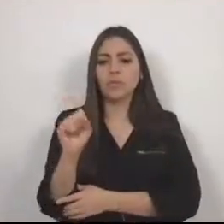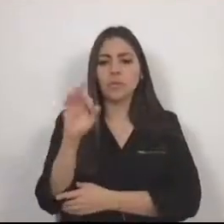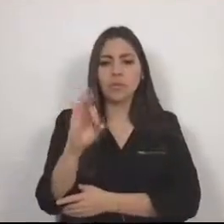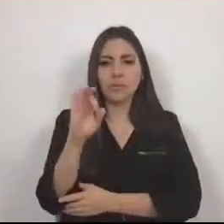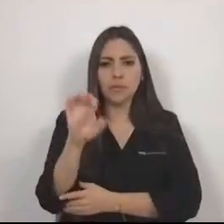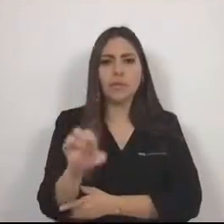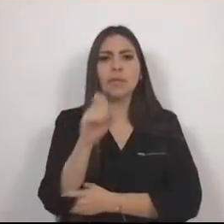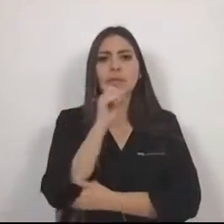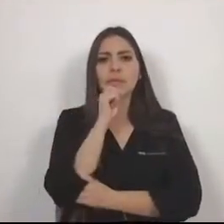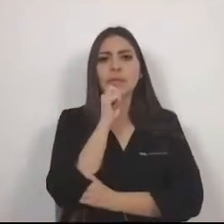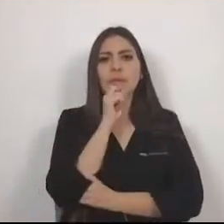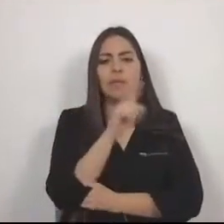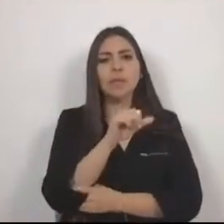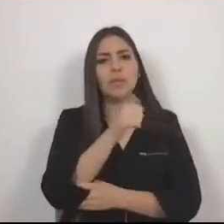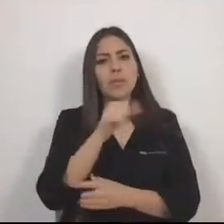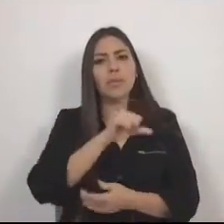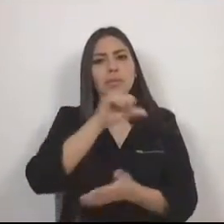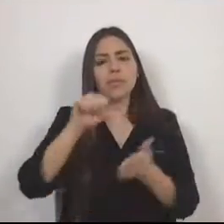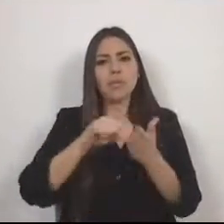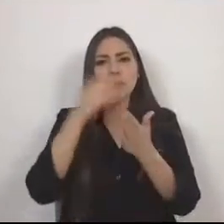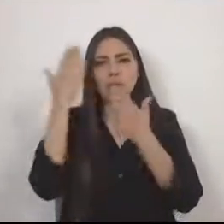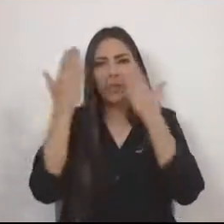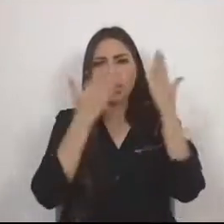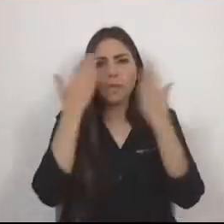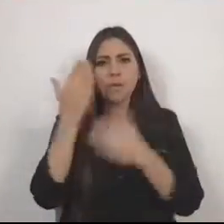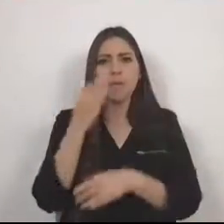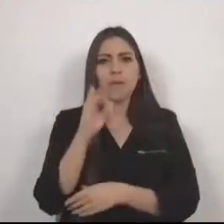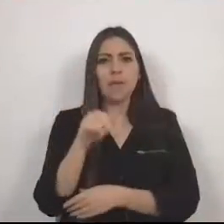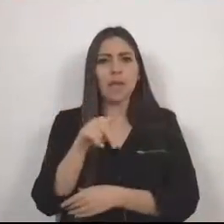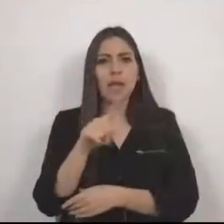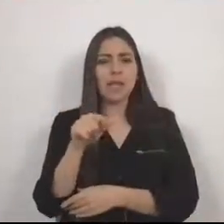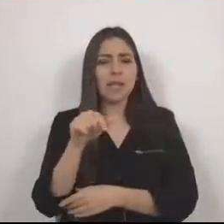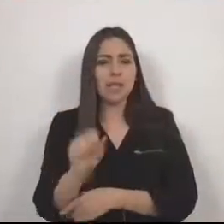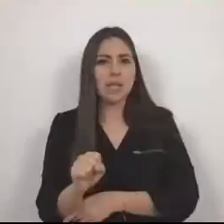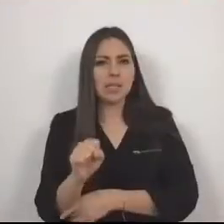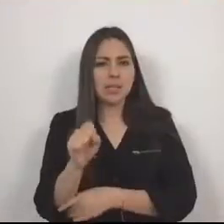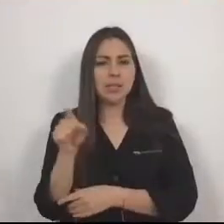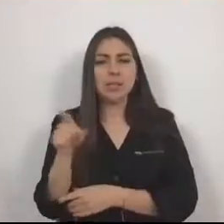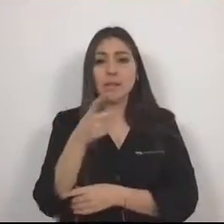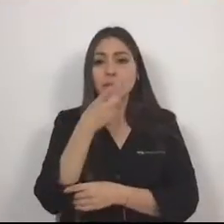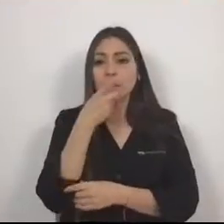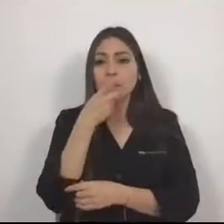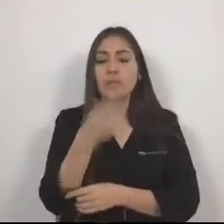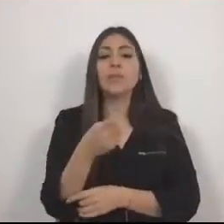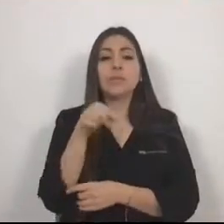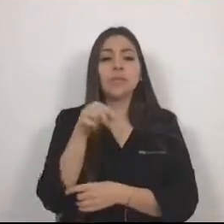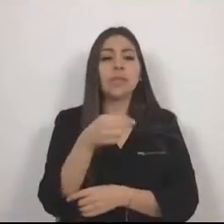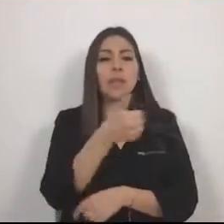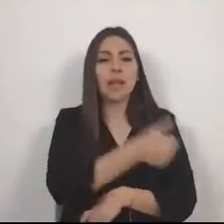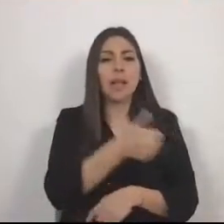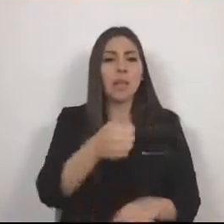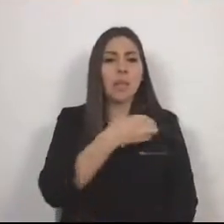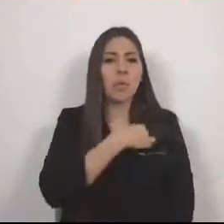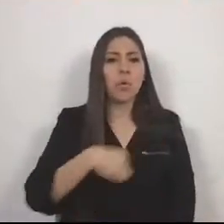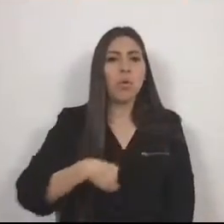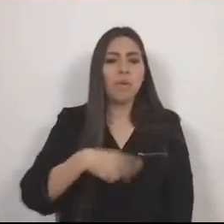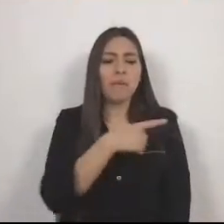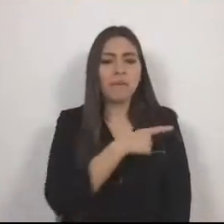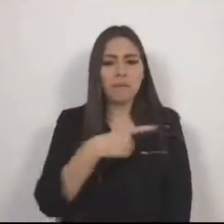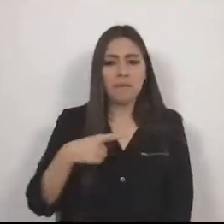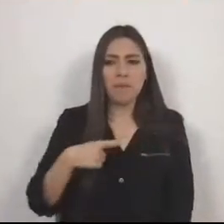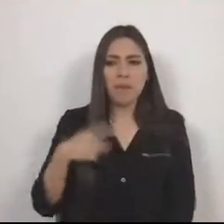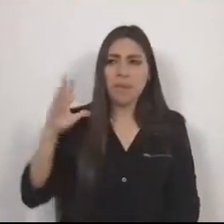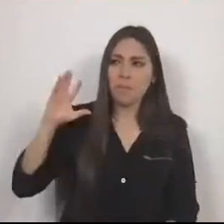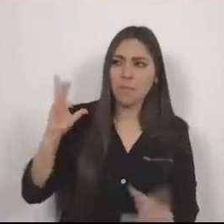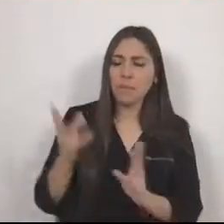estimaciones del Centro de Estudio de Finanzas Públicas, que da a conocer que la deuda de municipios es de 5 mil millones de pesos en